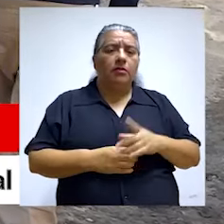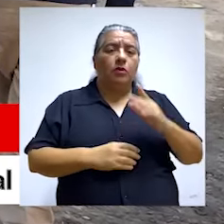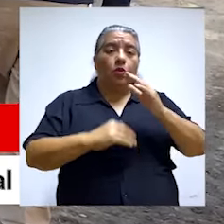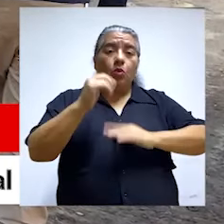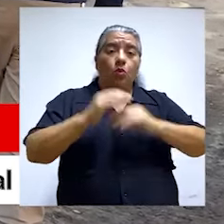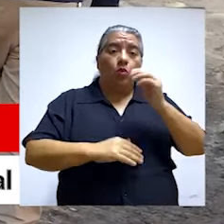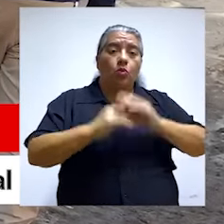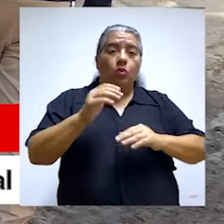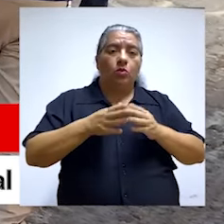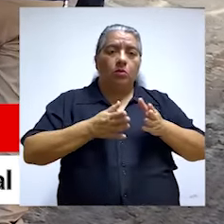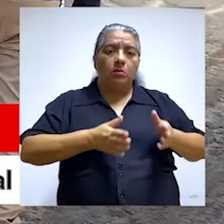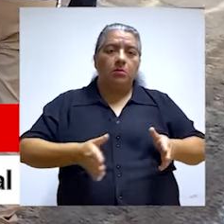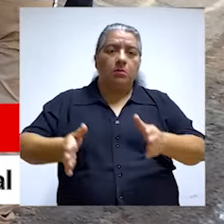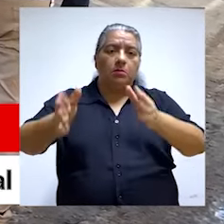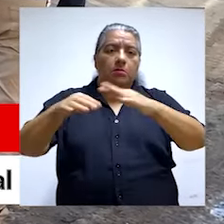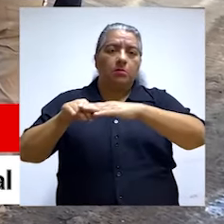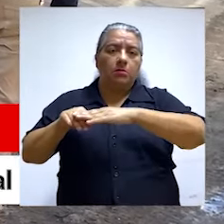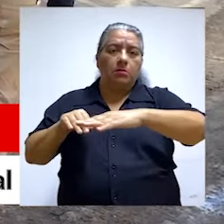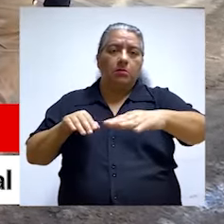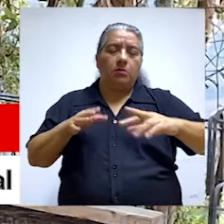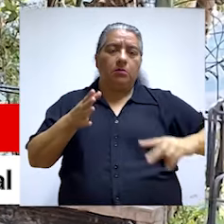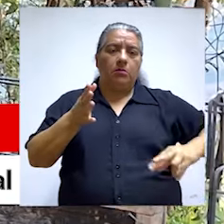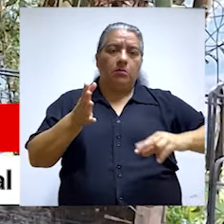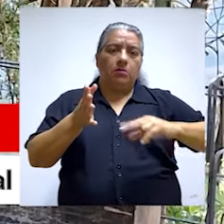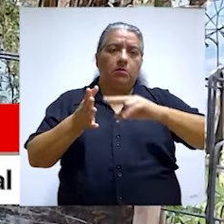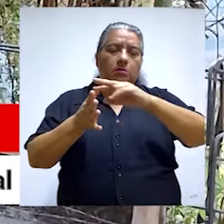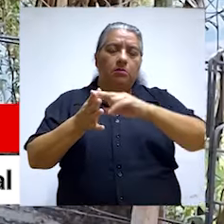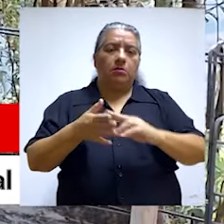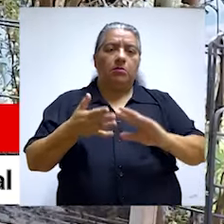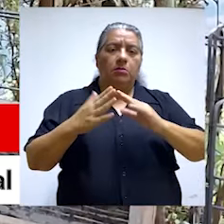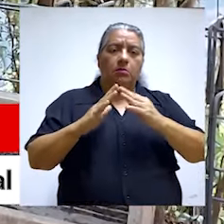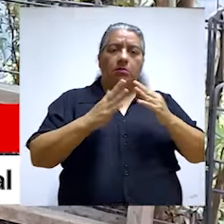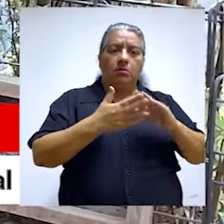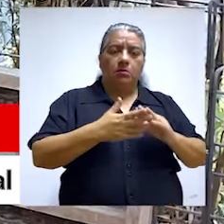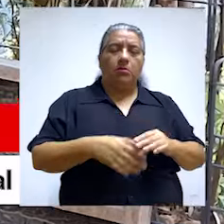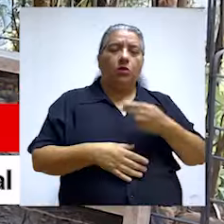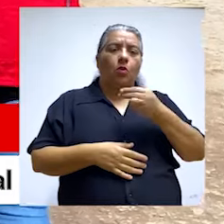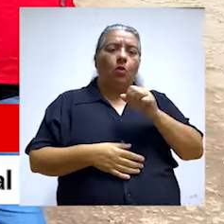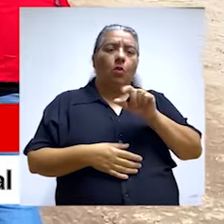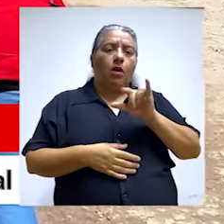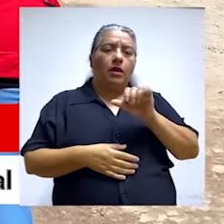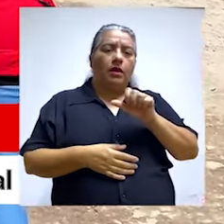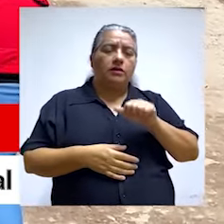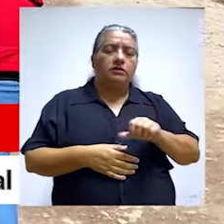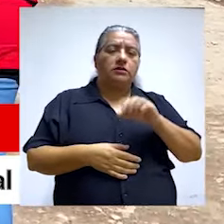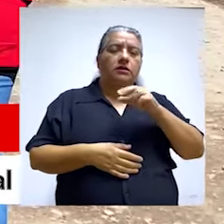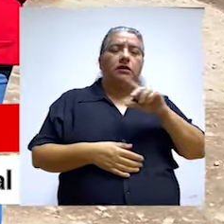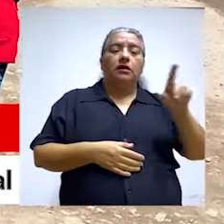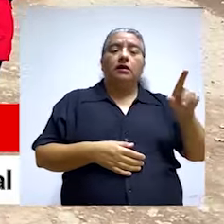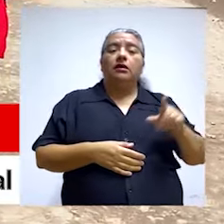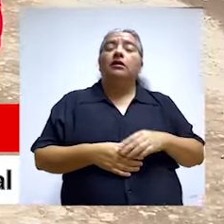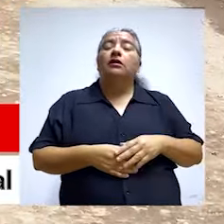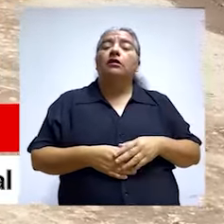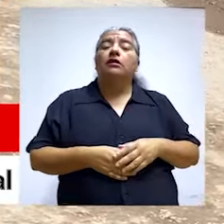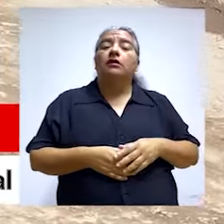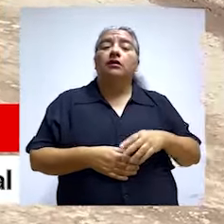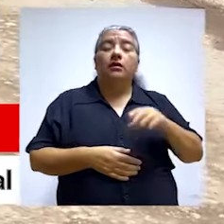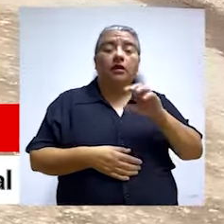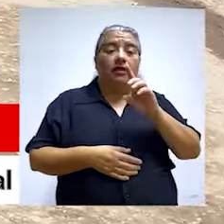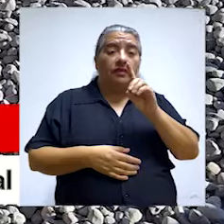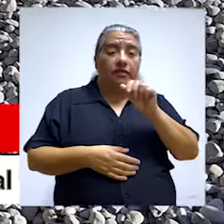medidas necesarias para superar los riesgos advertidos en la construcción de pistas, veredas y escalinatas en el centro poblado de